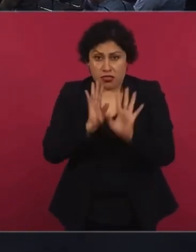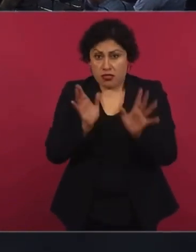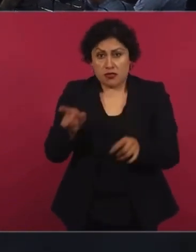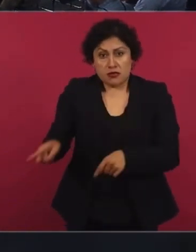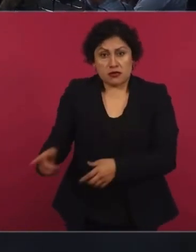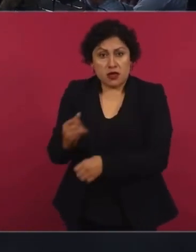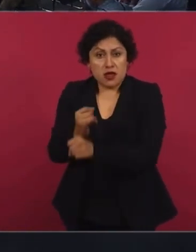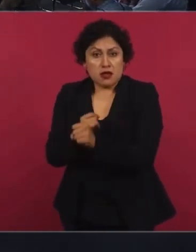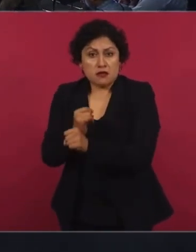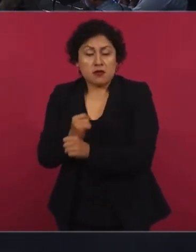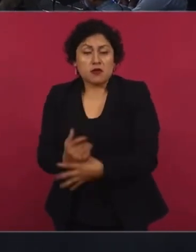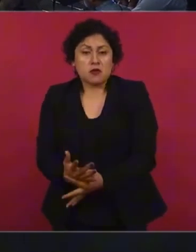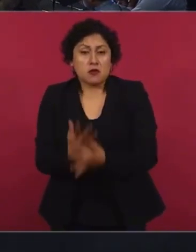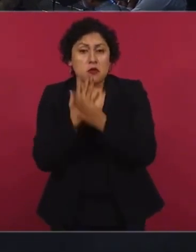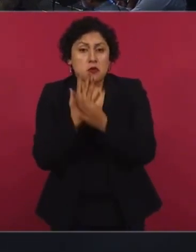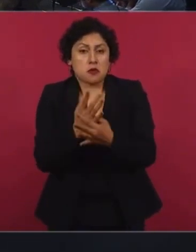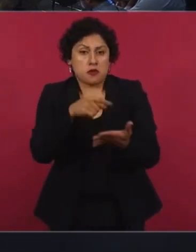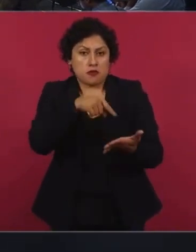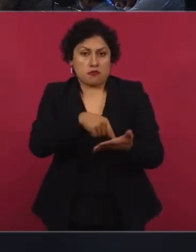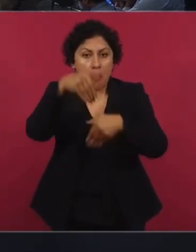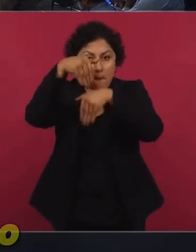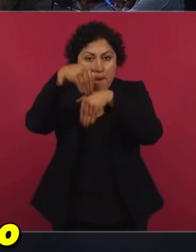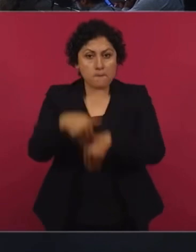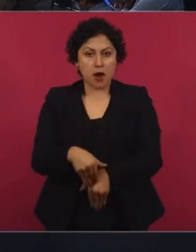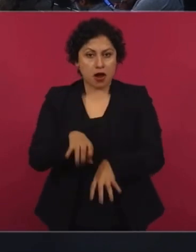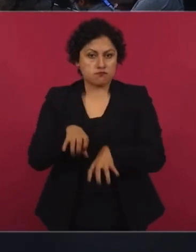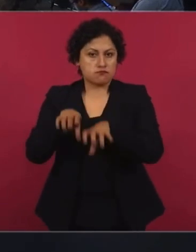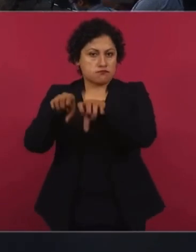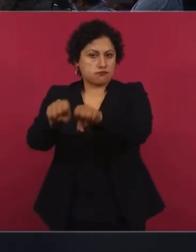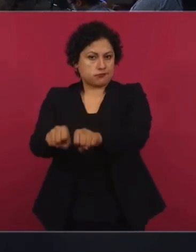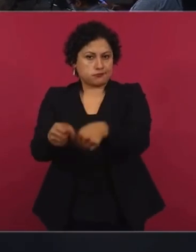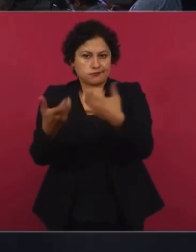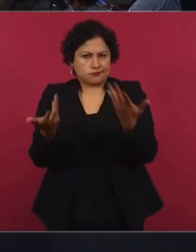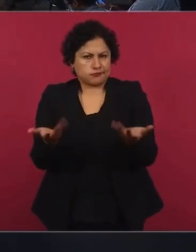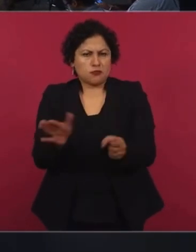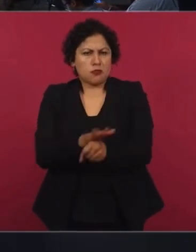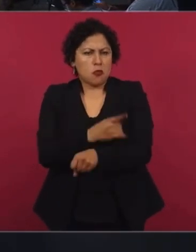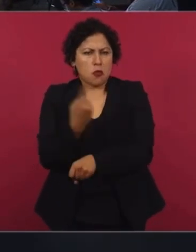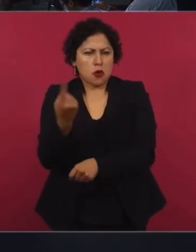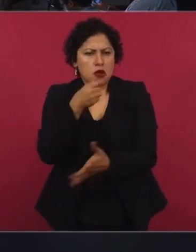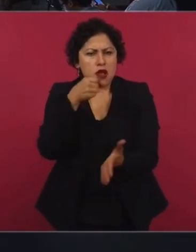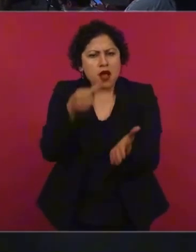el tema de la investigación y de acatar lo que se estuviera haciendo en torno a este caso?